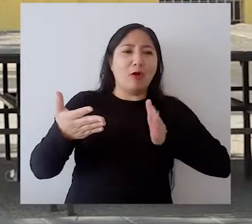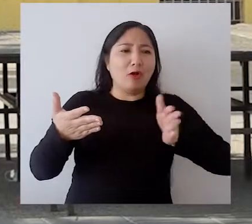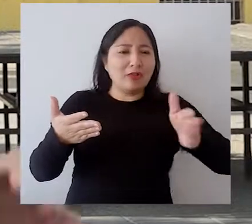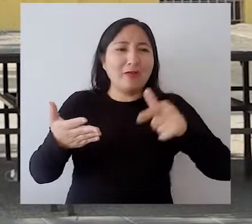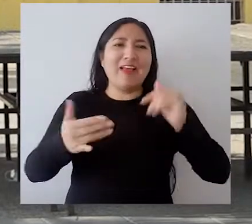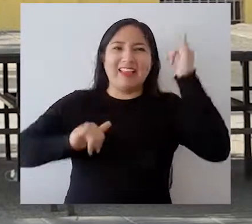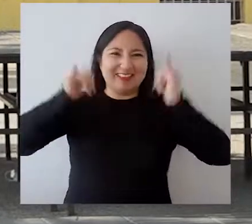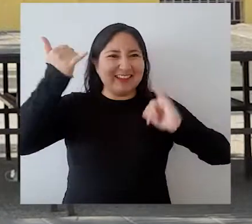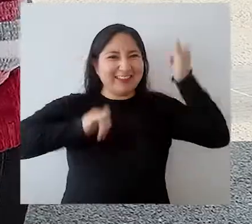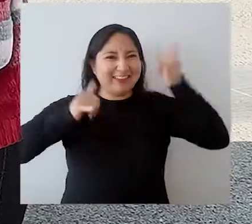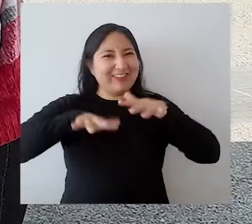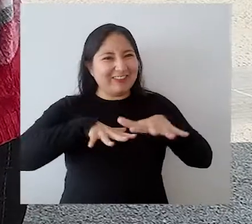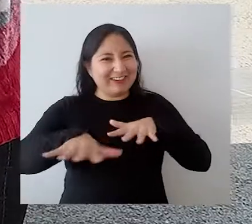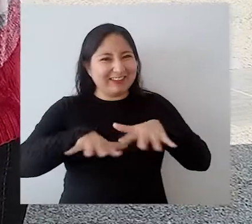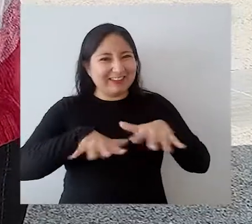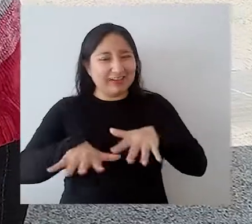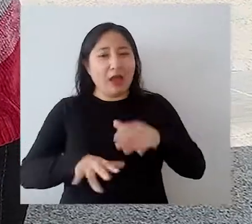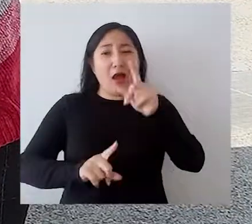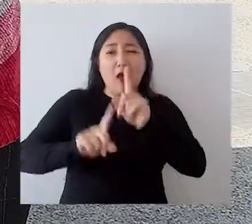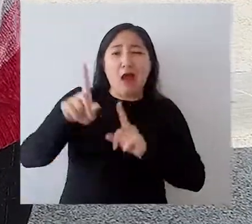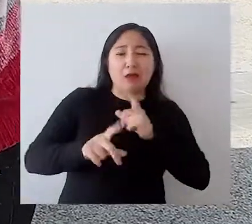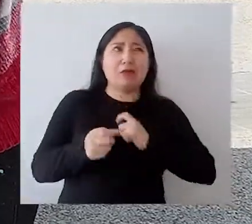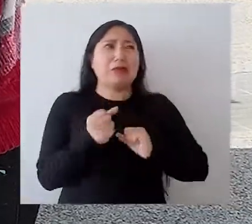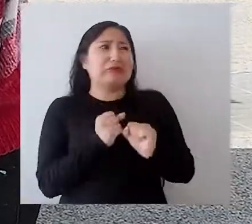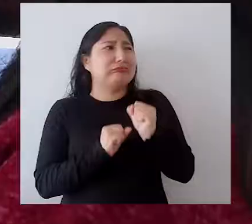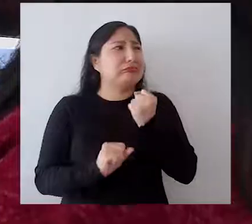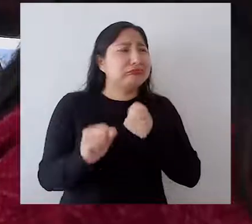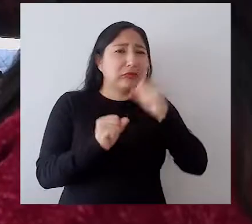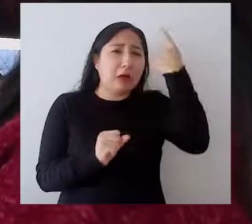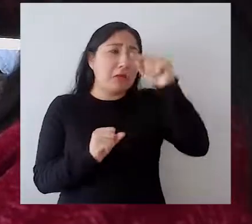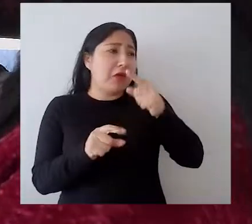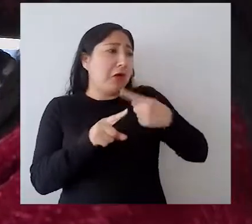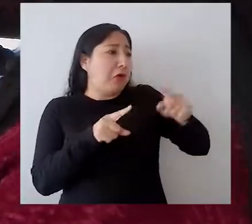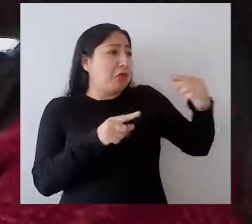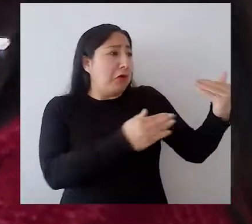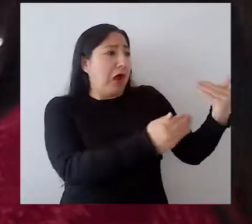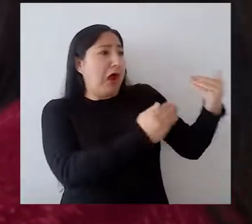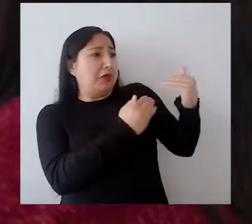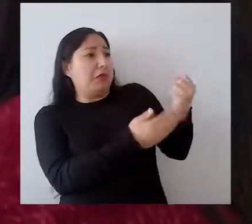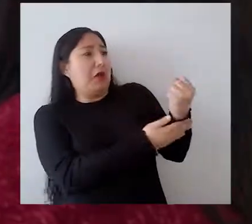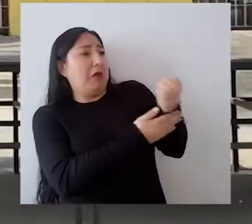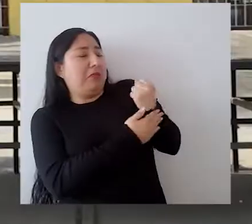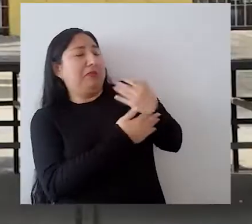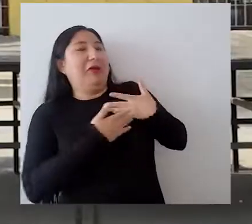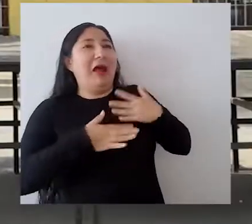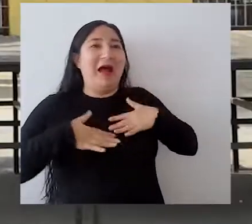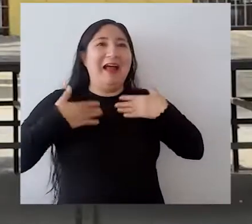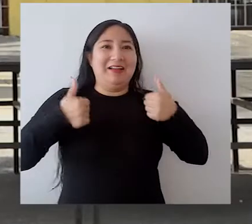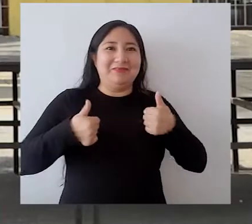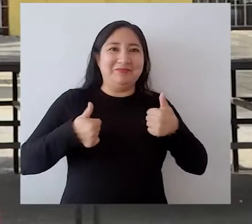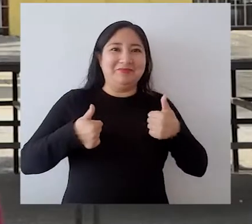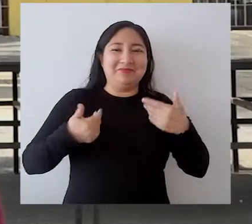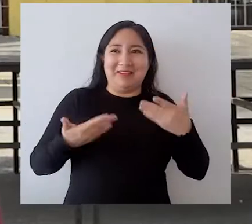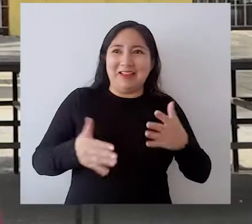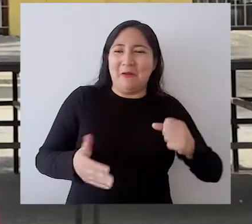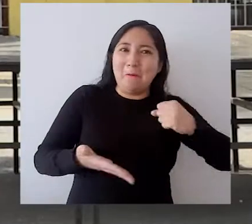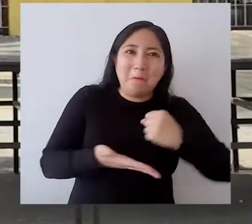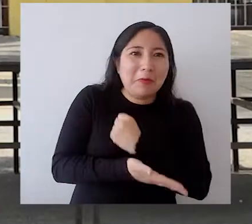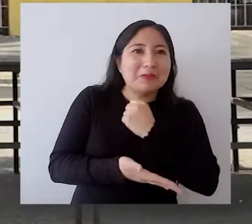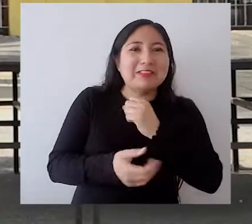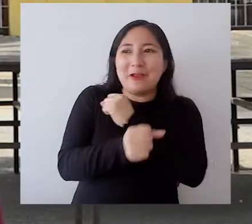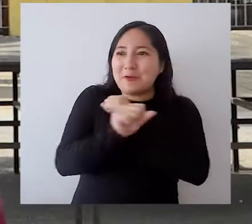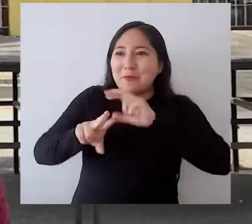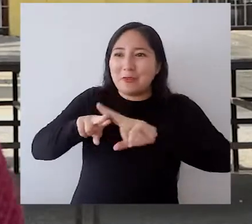enganchan y ya después siguen y se quedan entretenidos con la actividad. A algunos se frustran y les cuesta, pero ahí uno los ayuda, incluso a algunos cuando se han tenido que ir